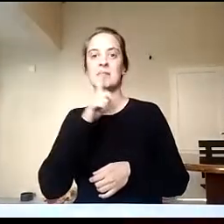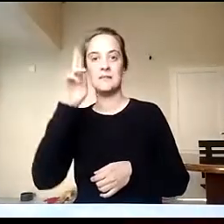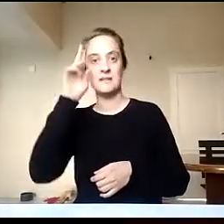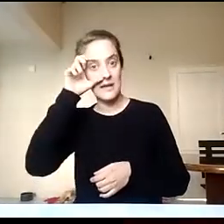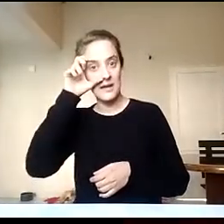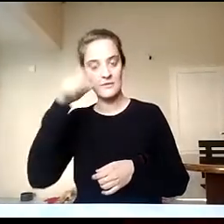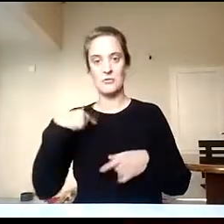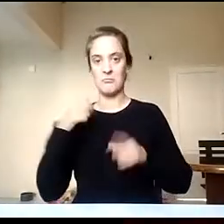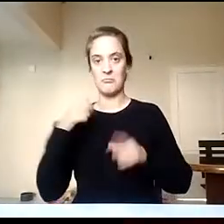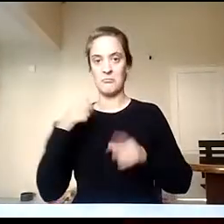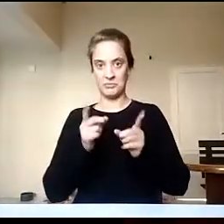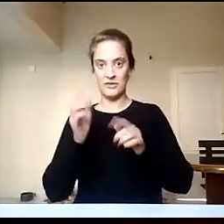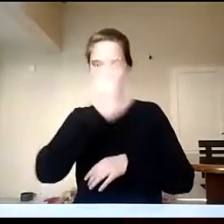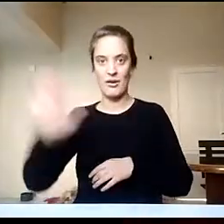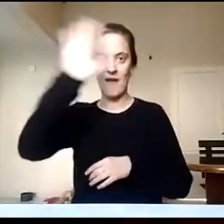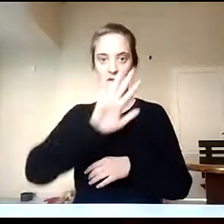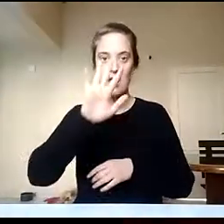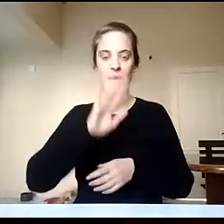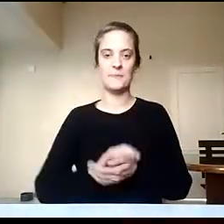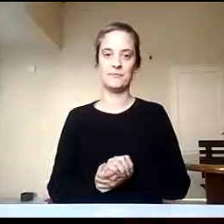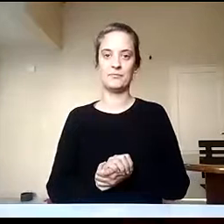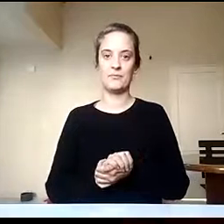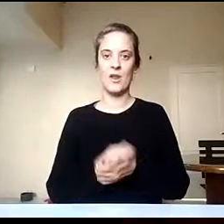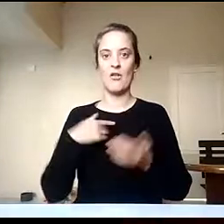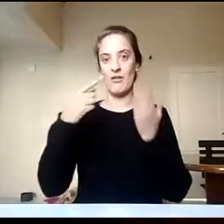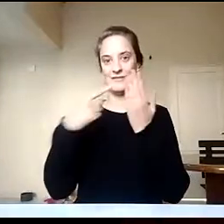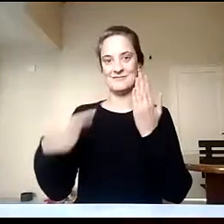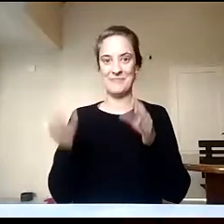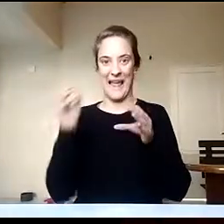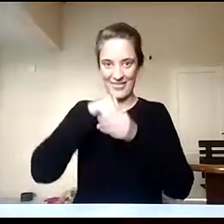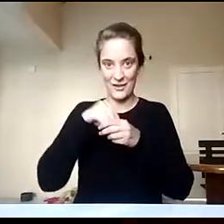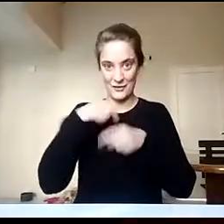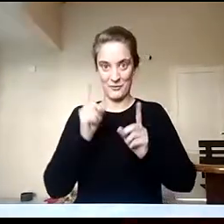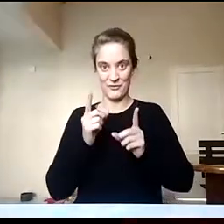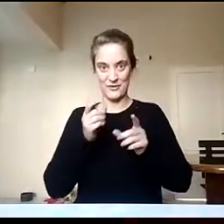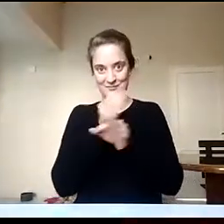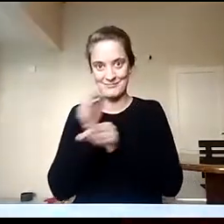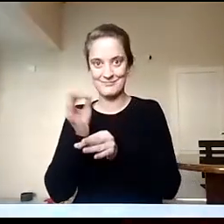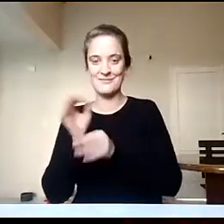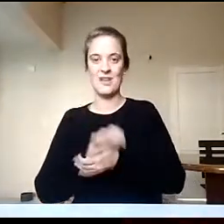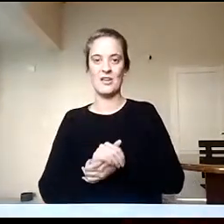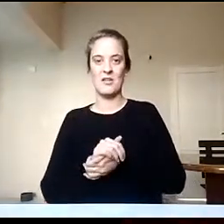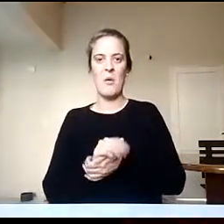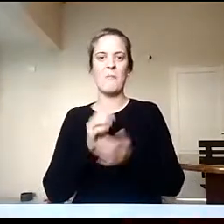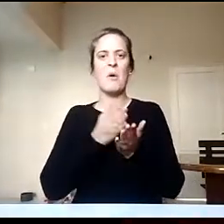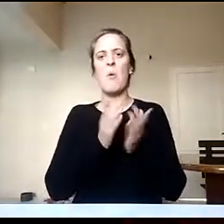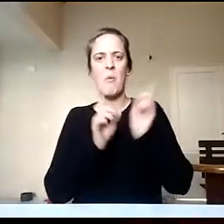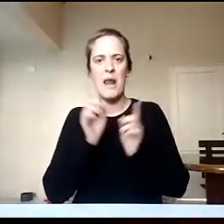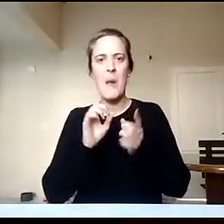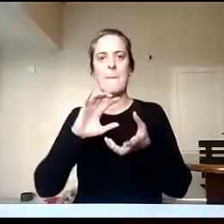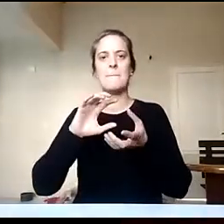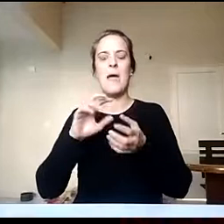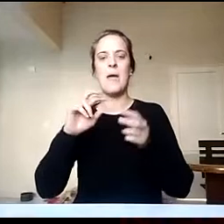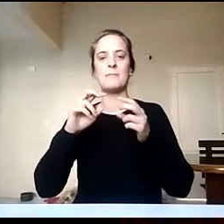soy parte de la carrera del Profesorado de Geografía, desempeño en el taller de Problemática Ambiental y